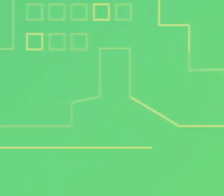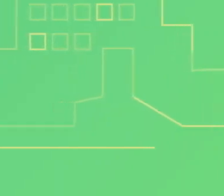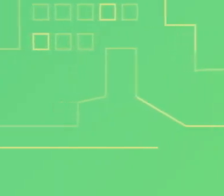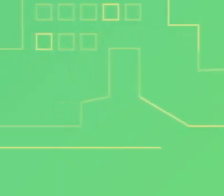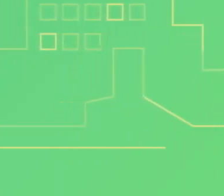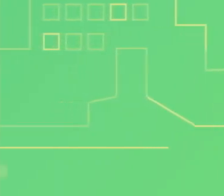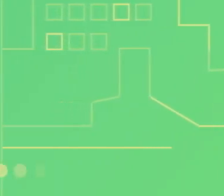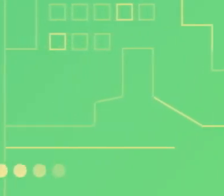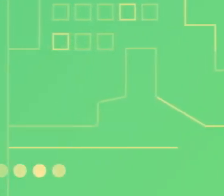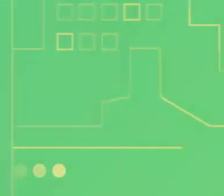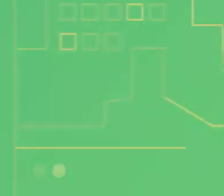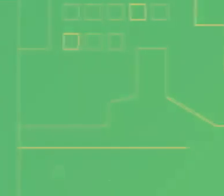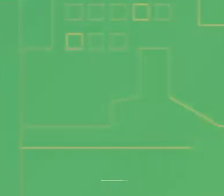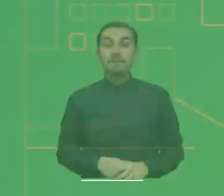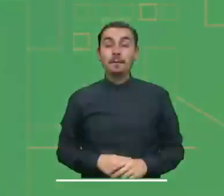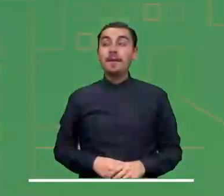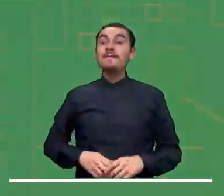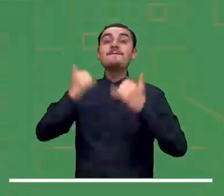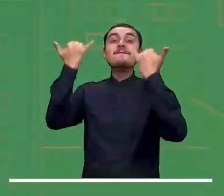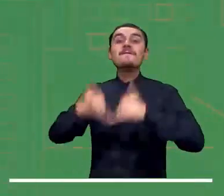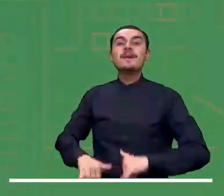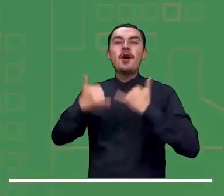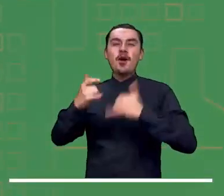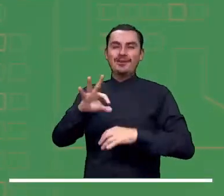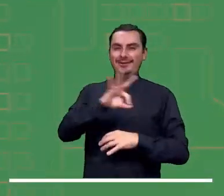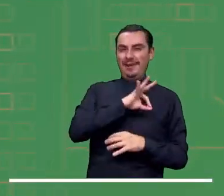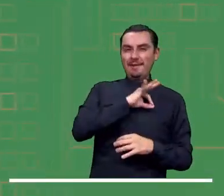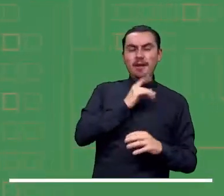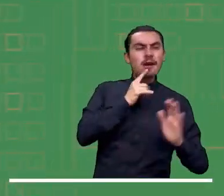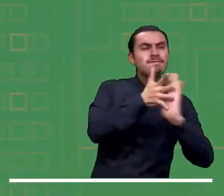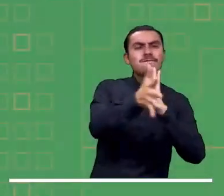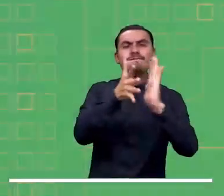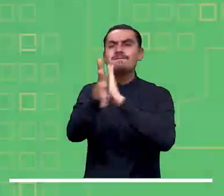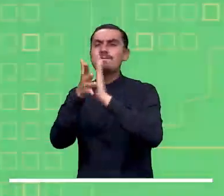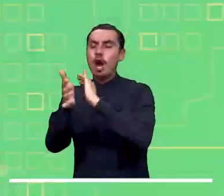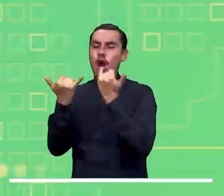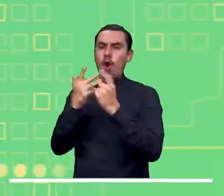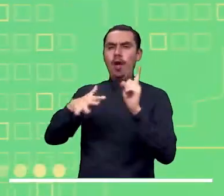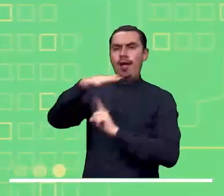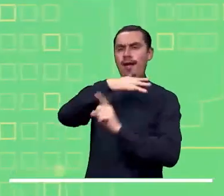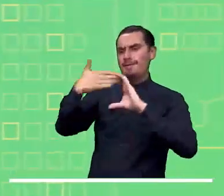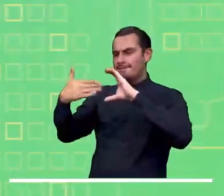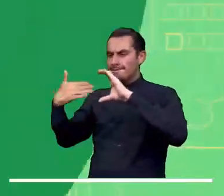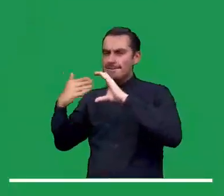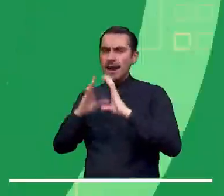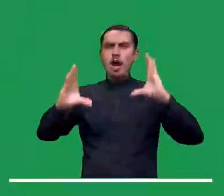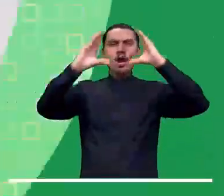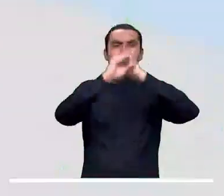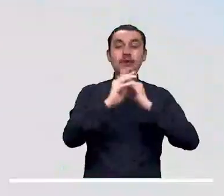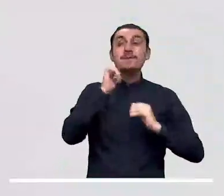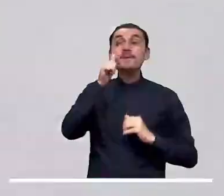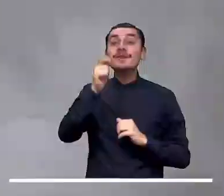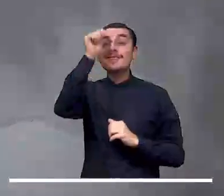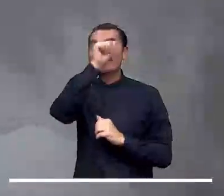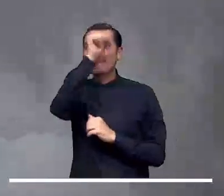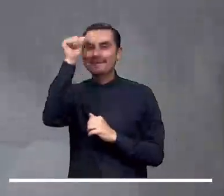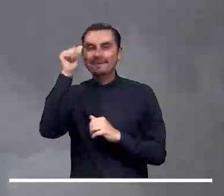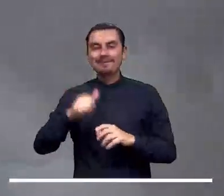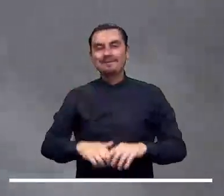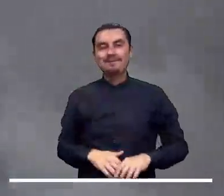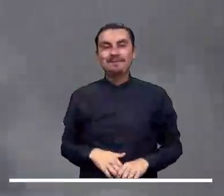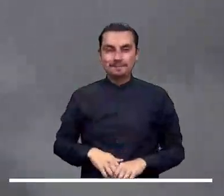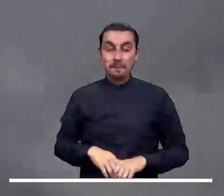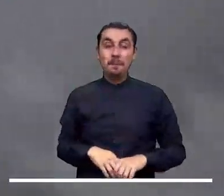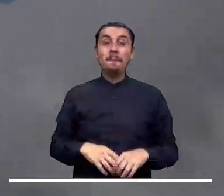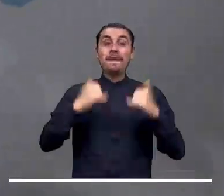Despedimos este sábado con el pronóstico meteorológico para la noche de hoy y madrugada del domingo. Al